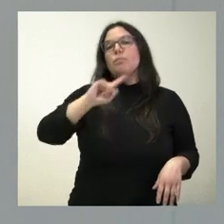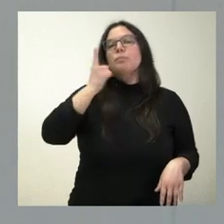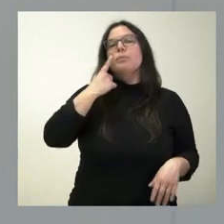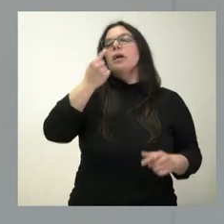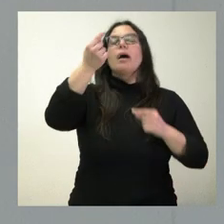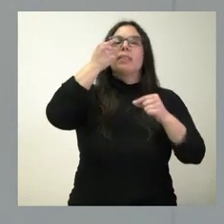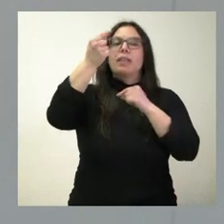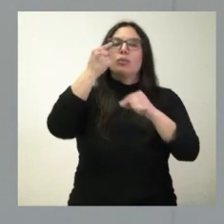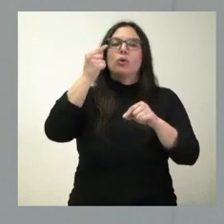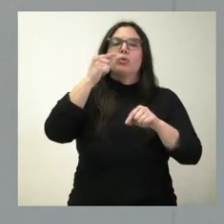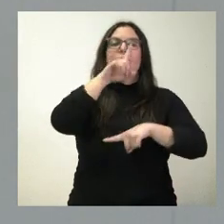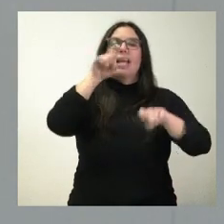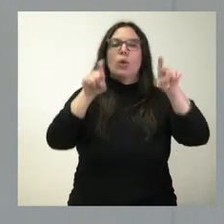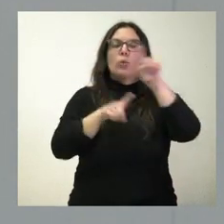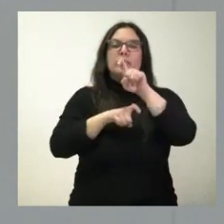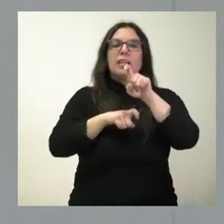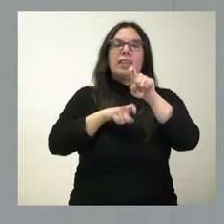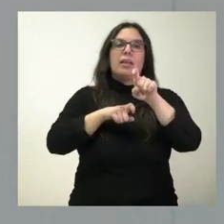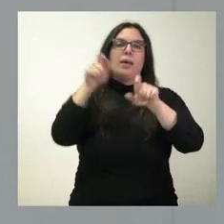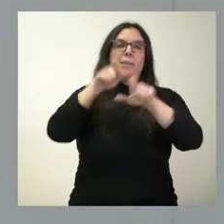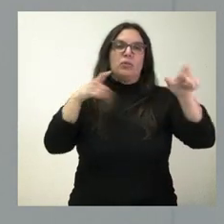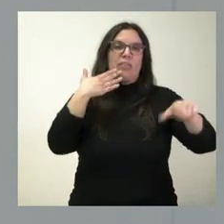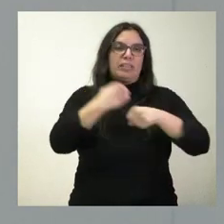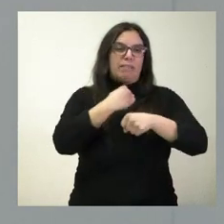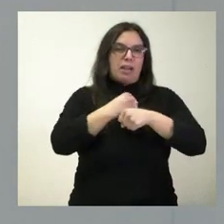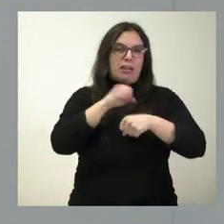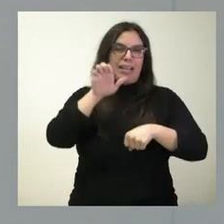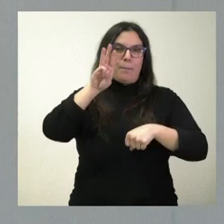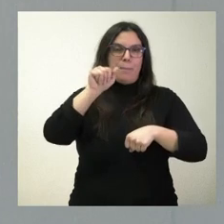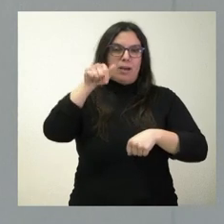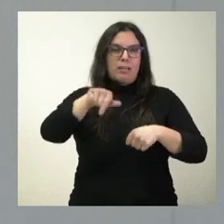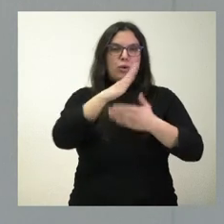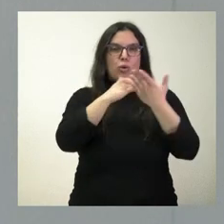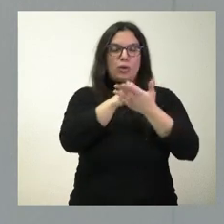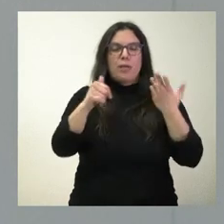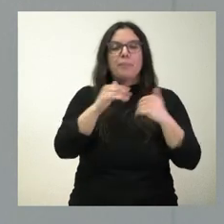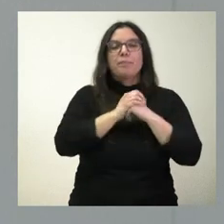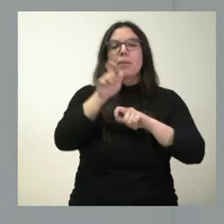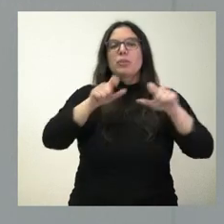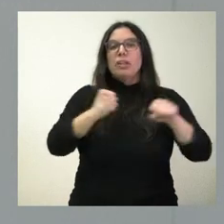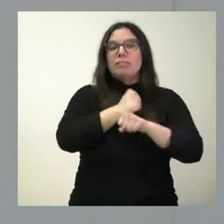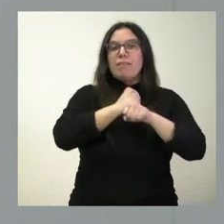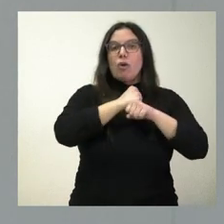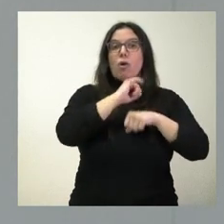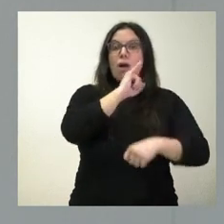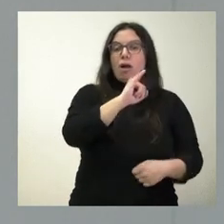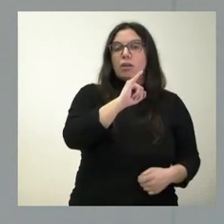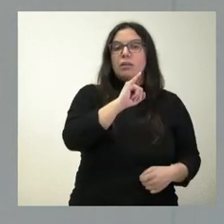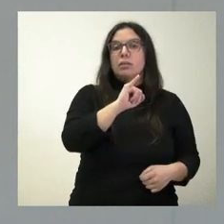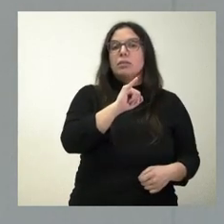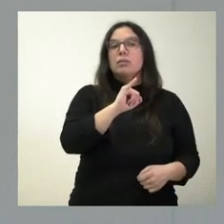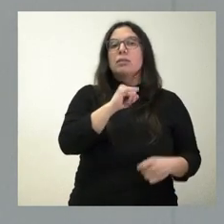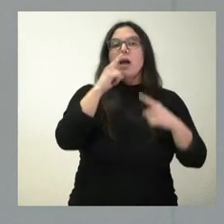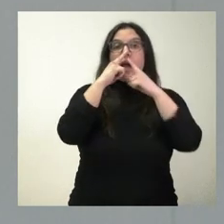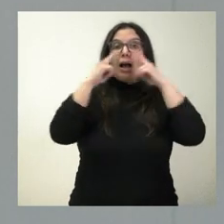datos de la encuesta de población activa en nuestra comunidad autónoma. El número de ocupados ha alcanzado para un cuarto trimestre